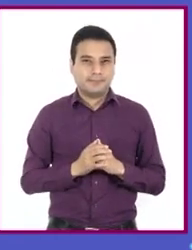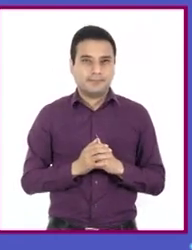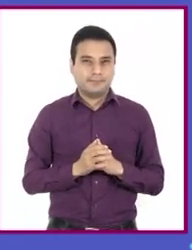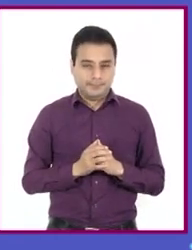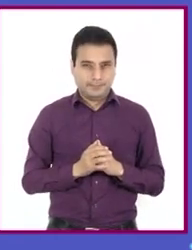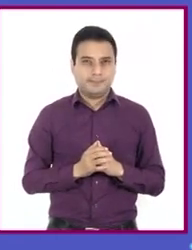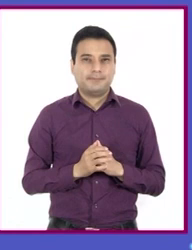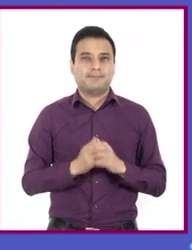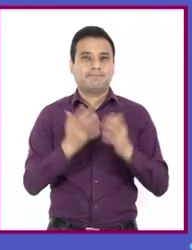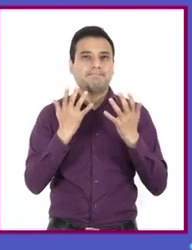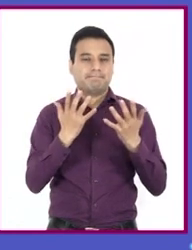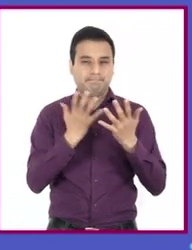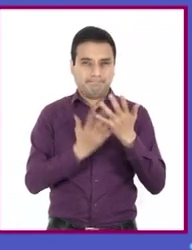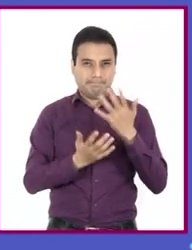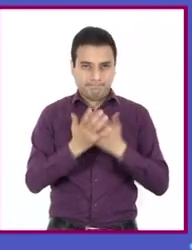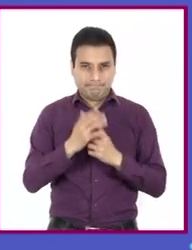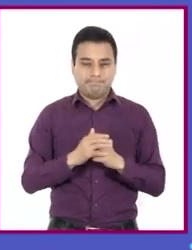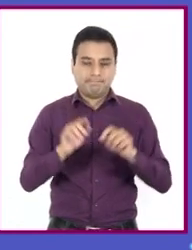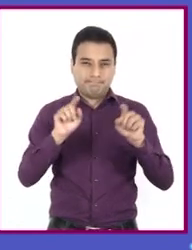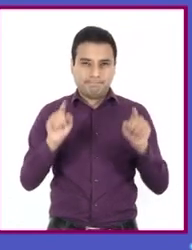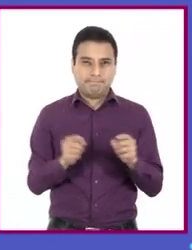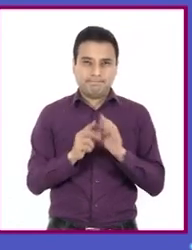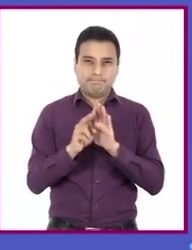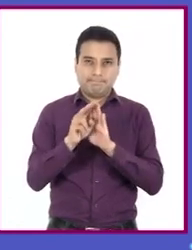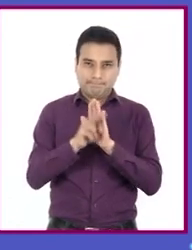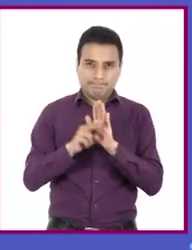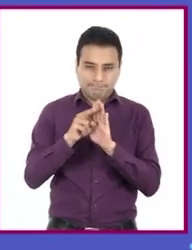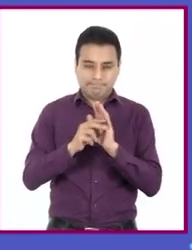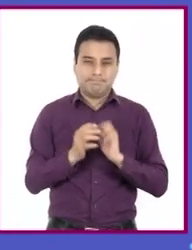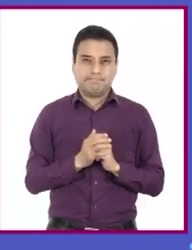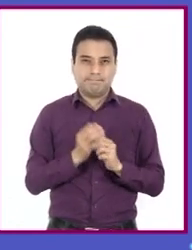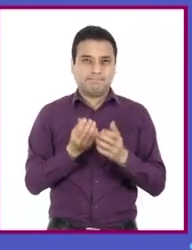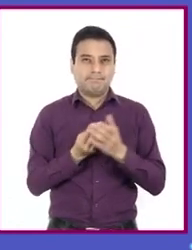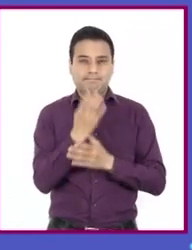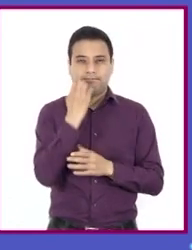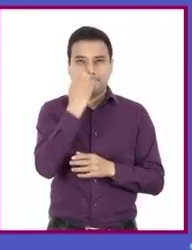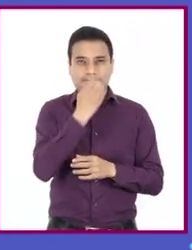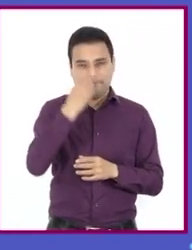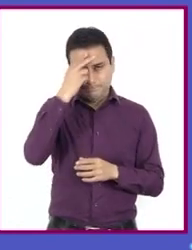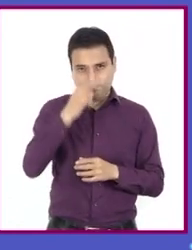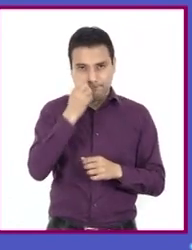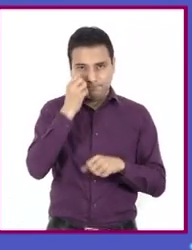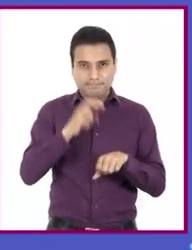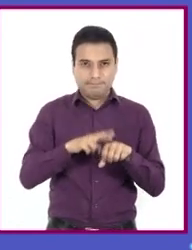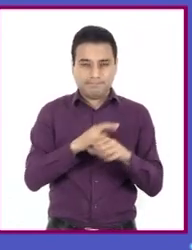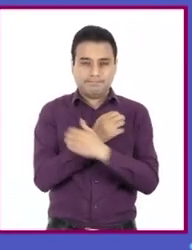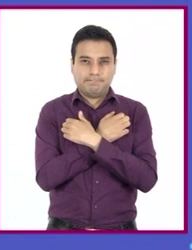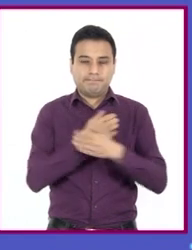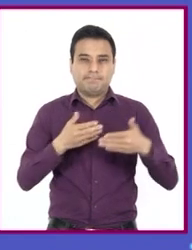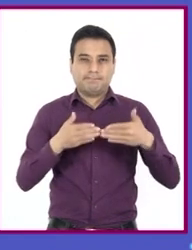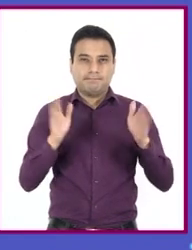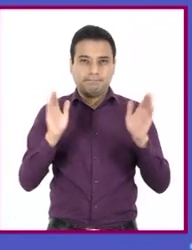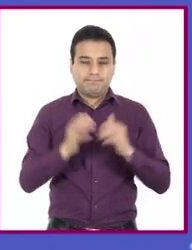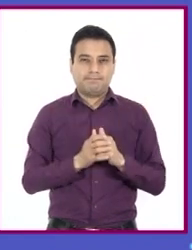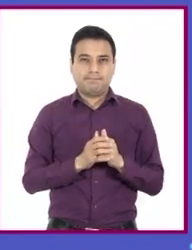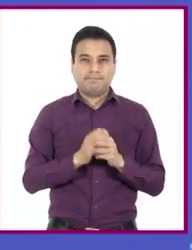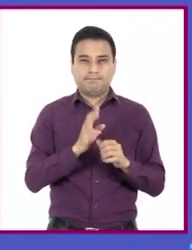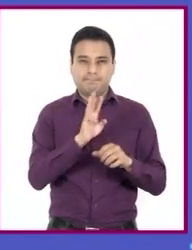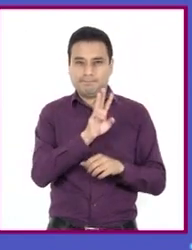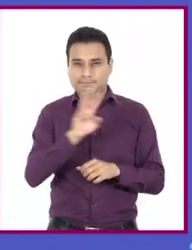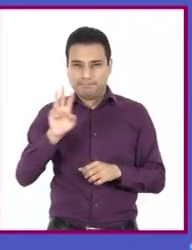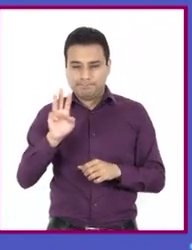Manos a la obra. Corchete, video, corchete. Nueva Escuela Mexicana, Secretaría de Educación Pública, URL.